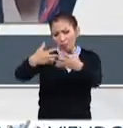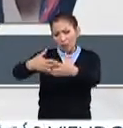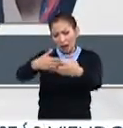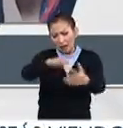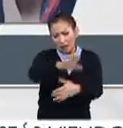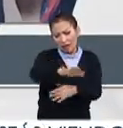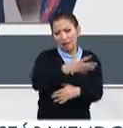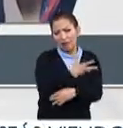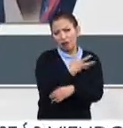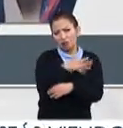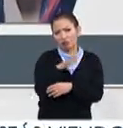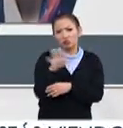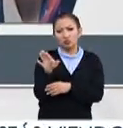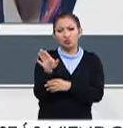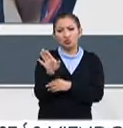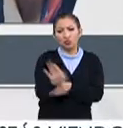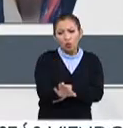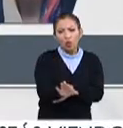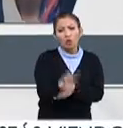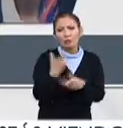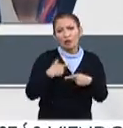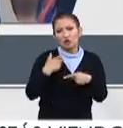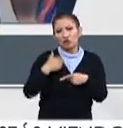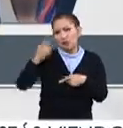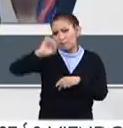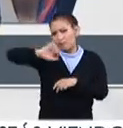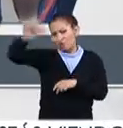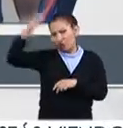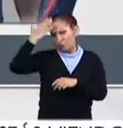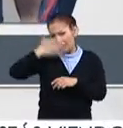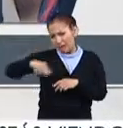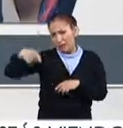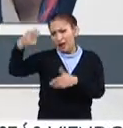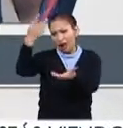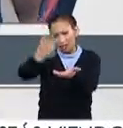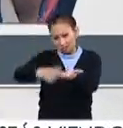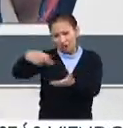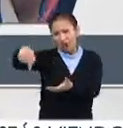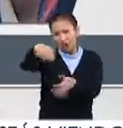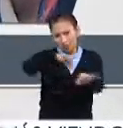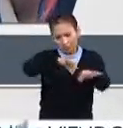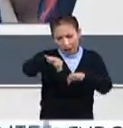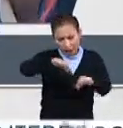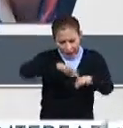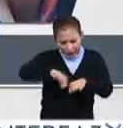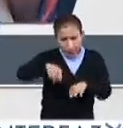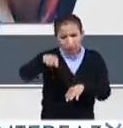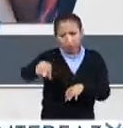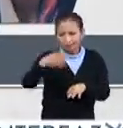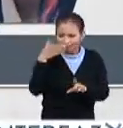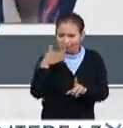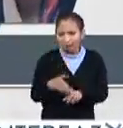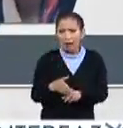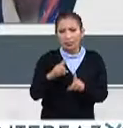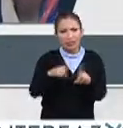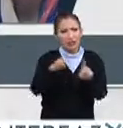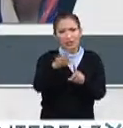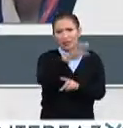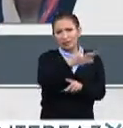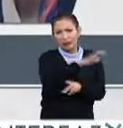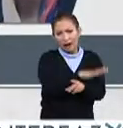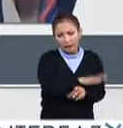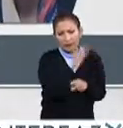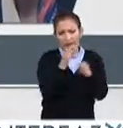adquirido personal especializado, es gente que se ha especializado en diferentes